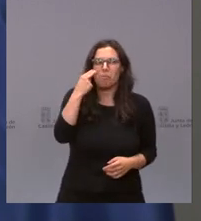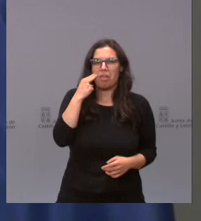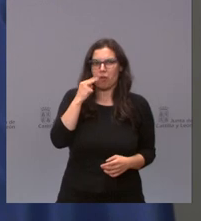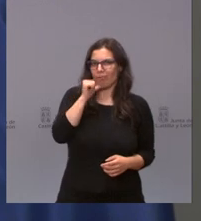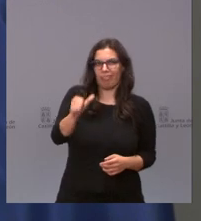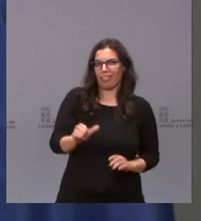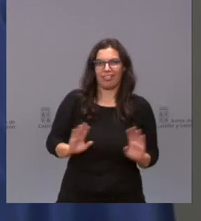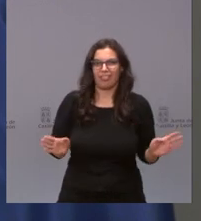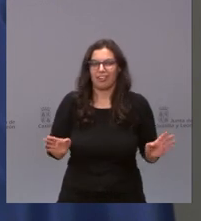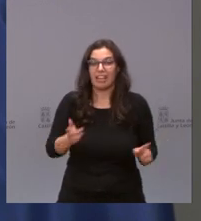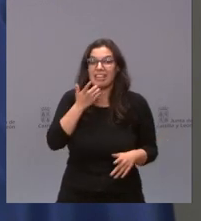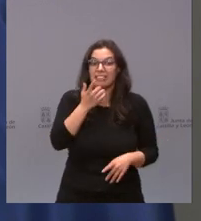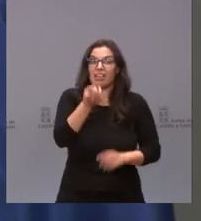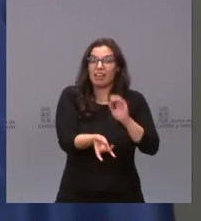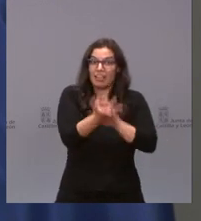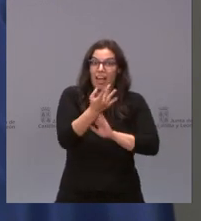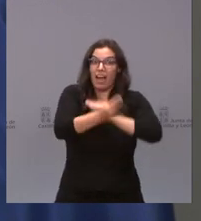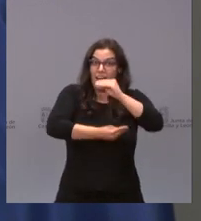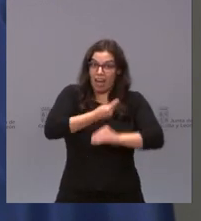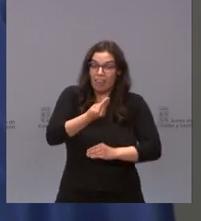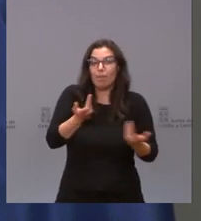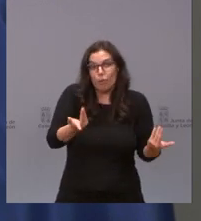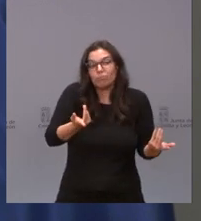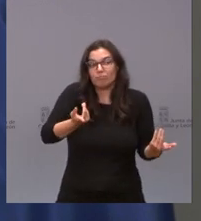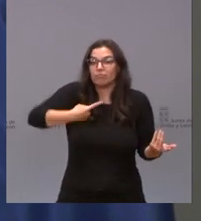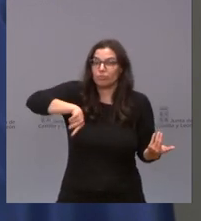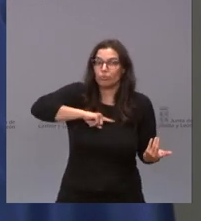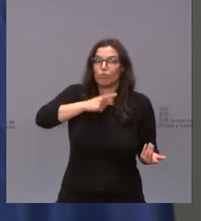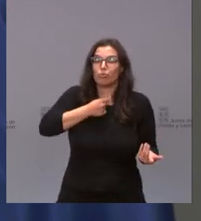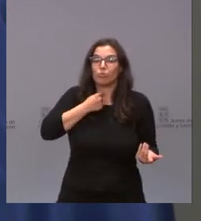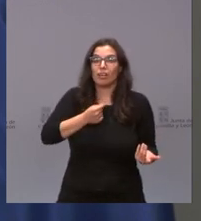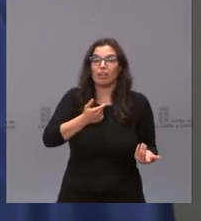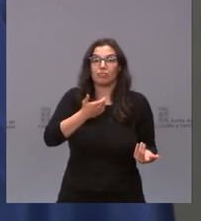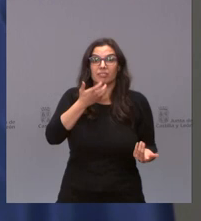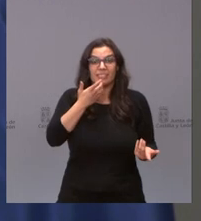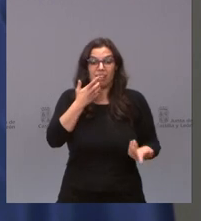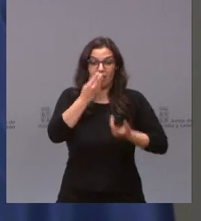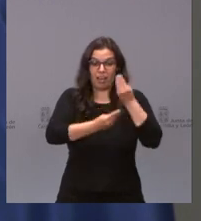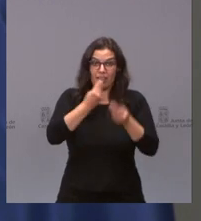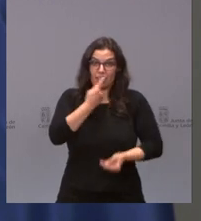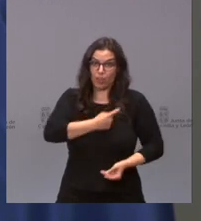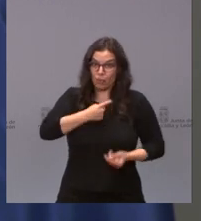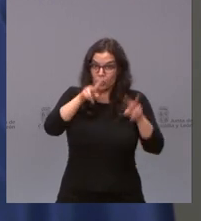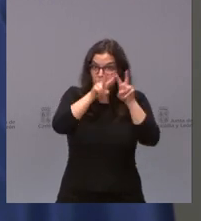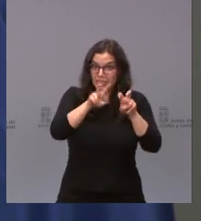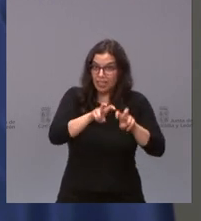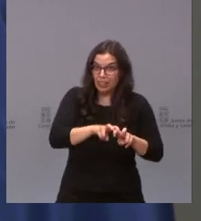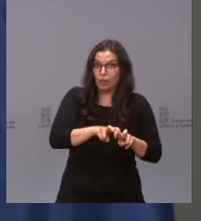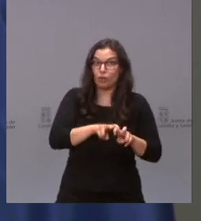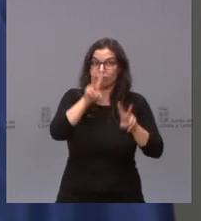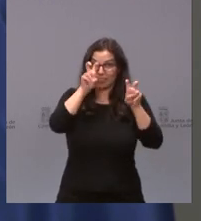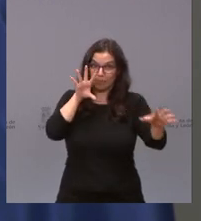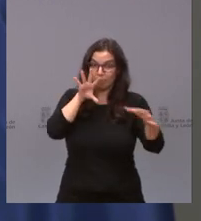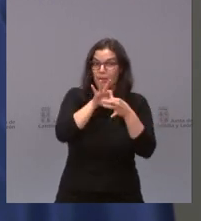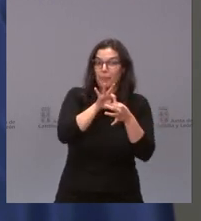esto. Ahora, si se hace, nosotros sí nos gustaría que si se hace una comisión de investigación al respecto, pues se